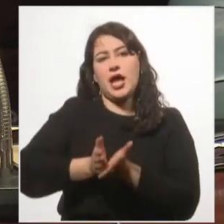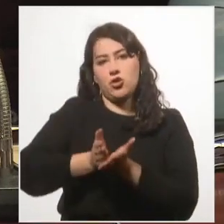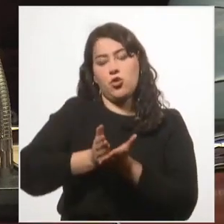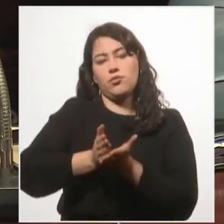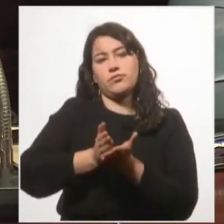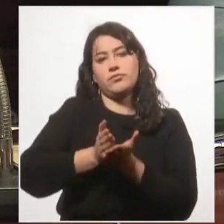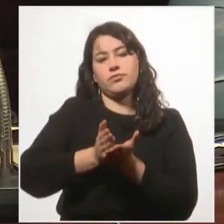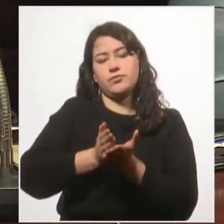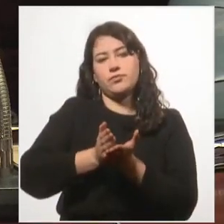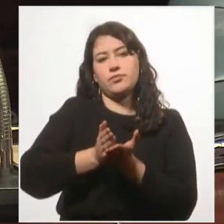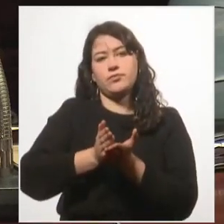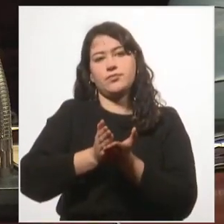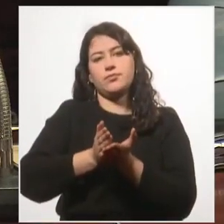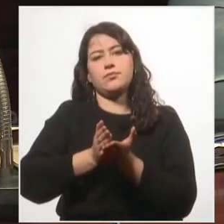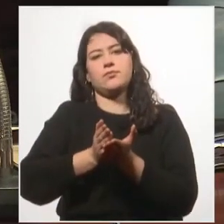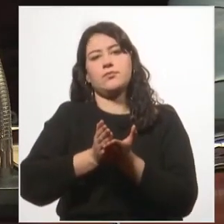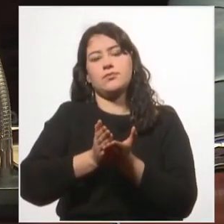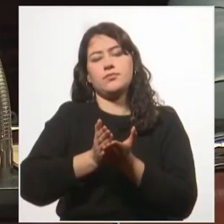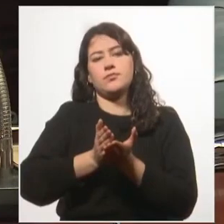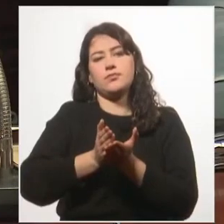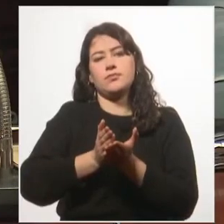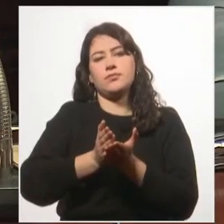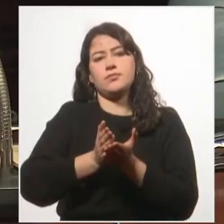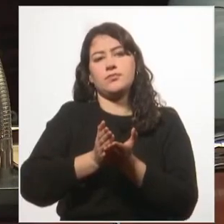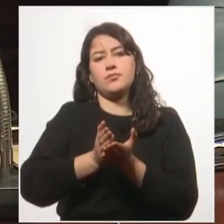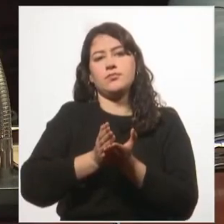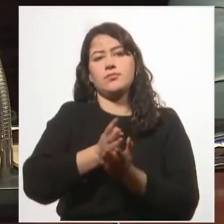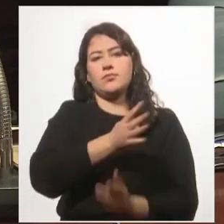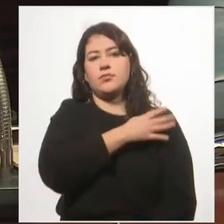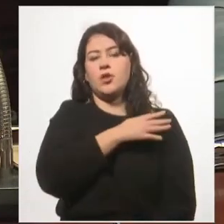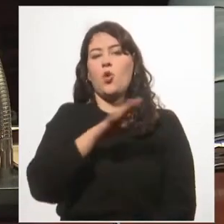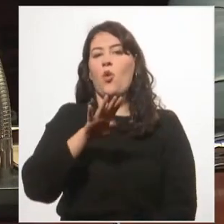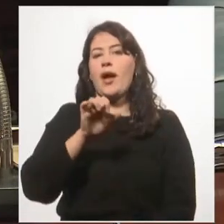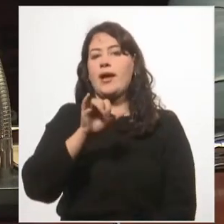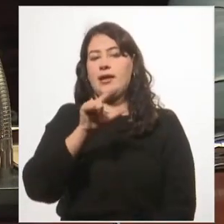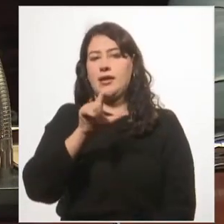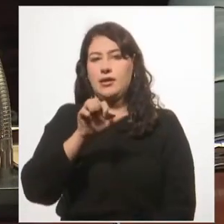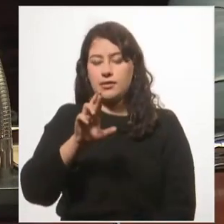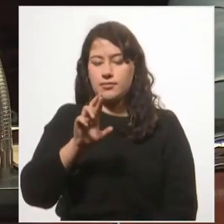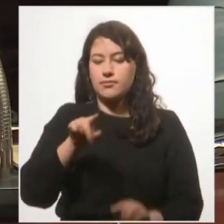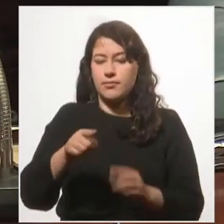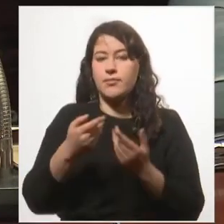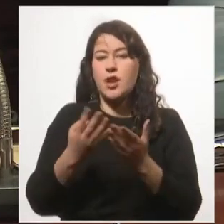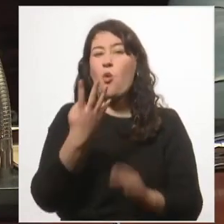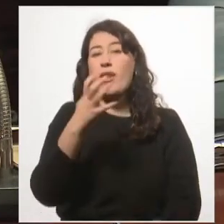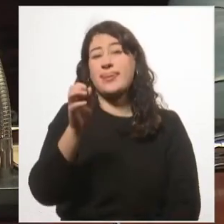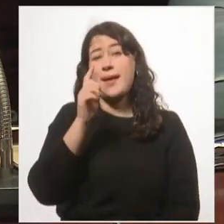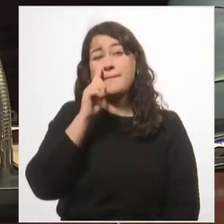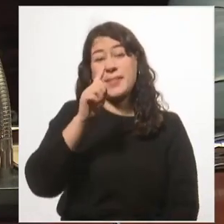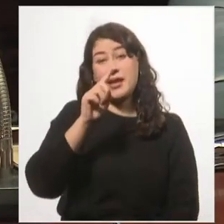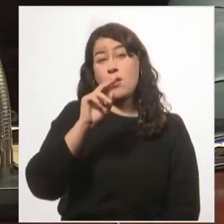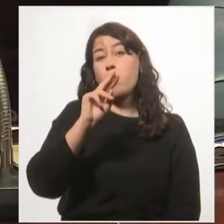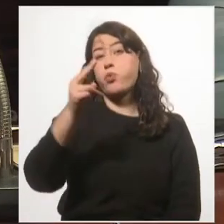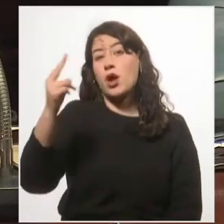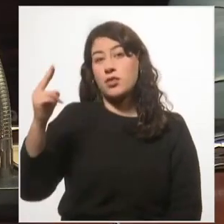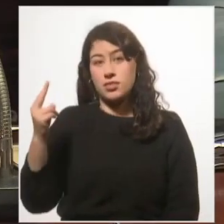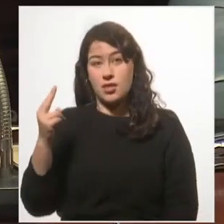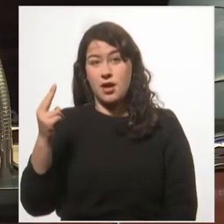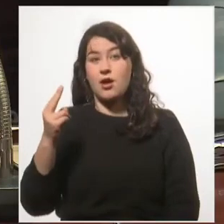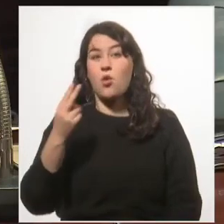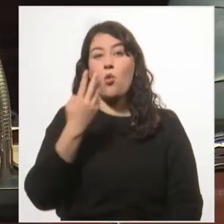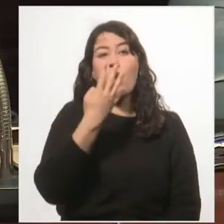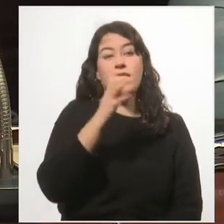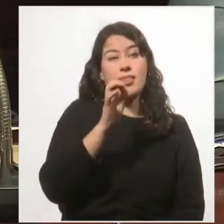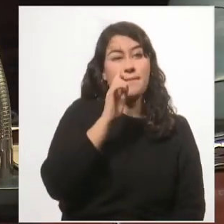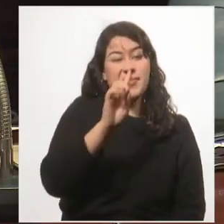del general Weyler, que ocasiona 40.000 muertes, de 40 a 70.000